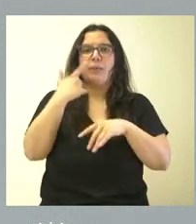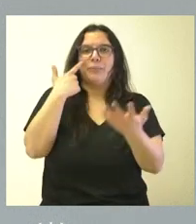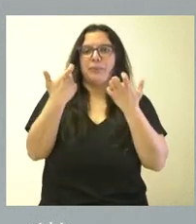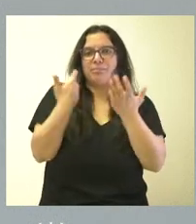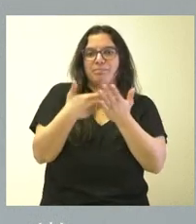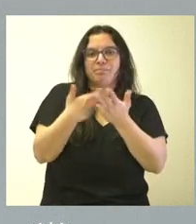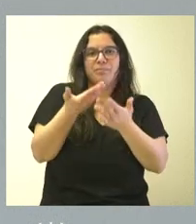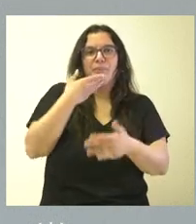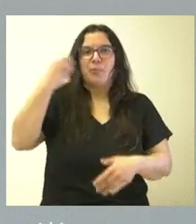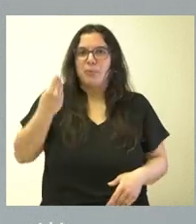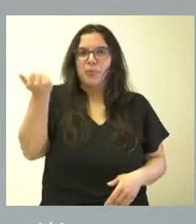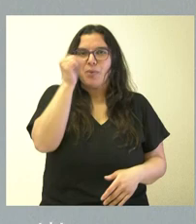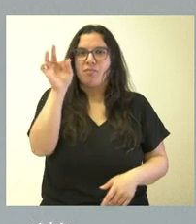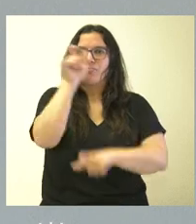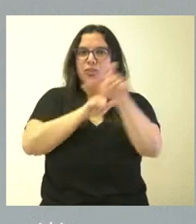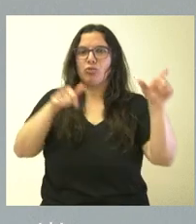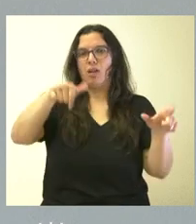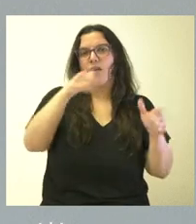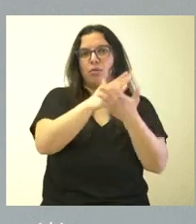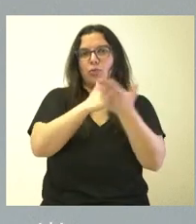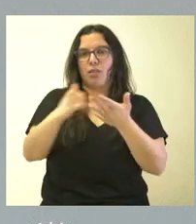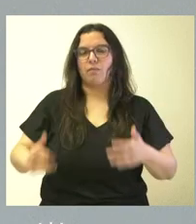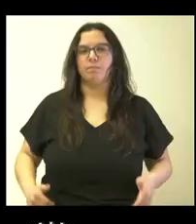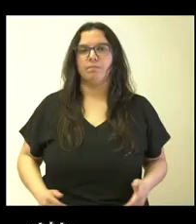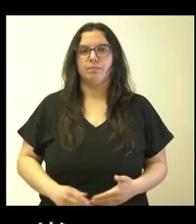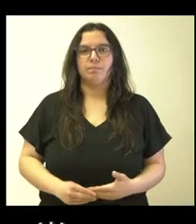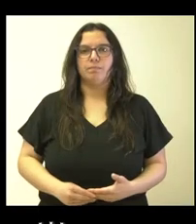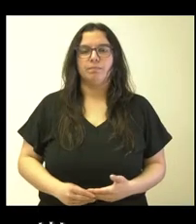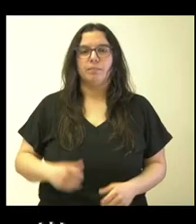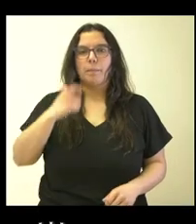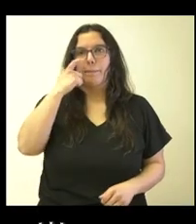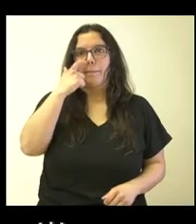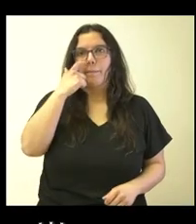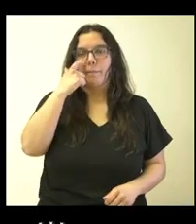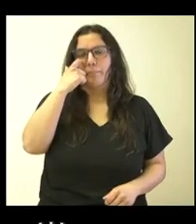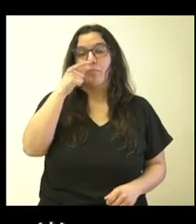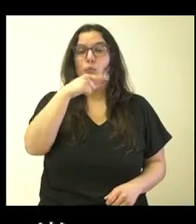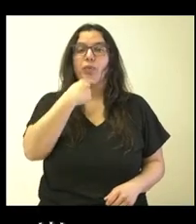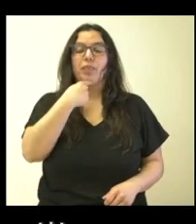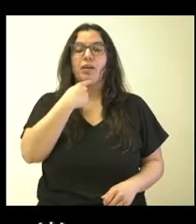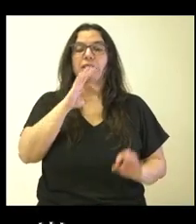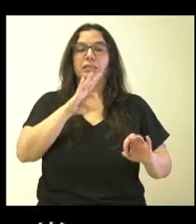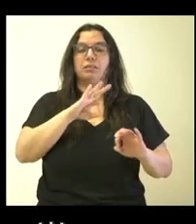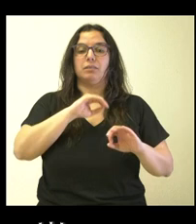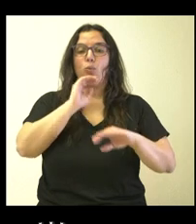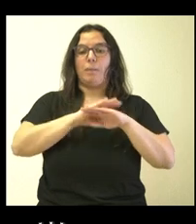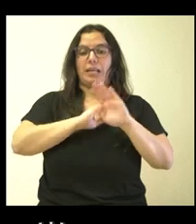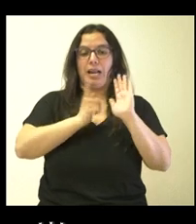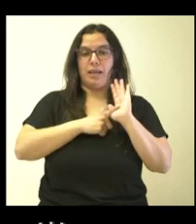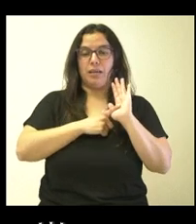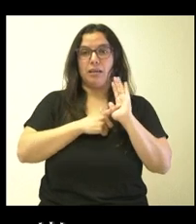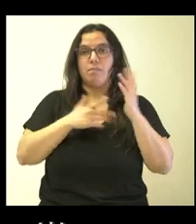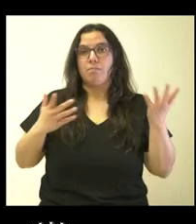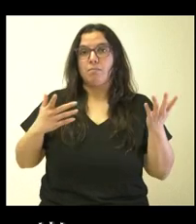y la formación que tenemos en esta comunidad autónoma. SEÑOR Entiendo que, si dice usted que va a cumplir la ley y la Junta, no